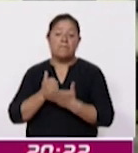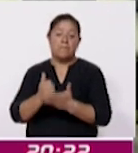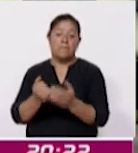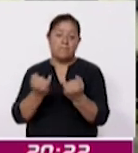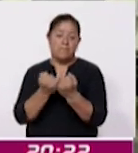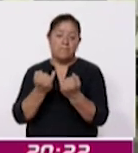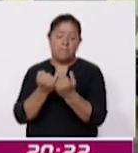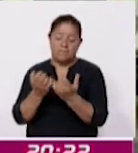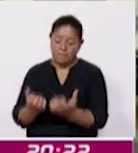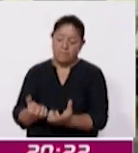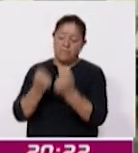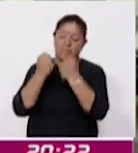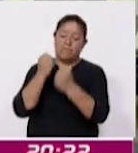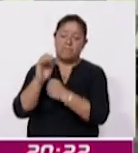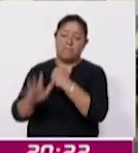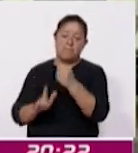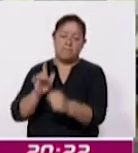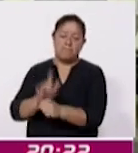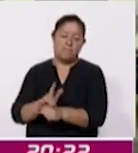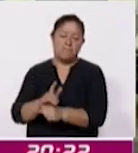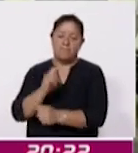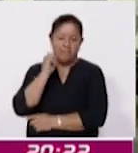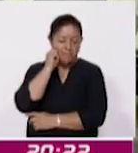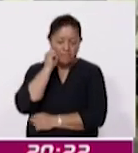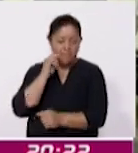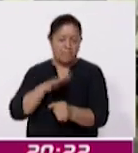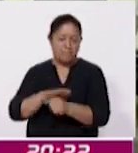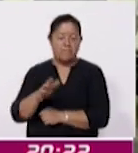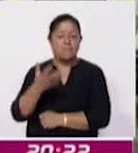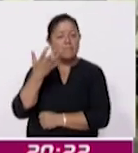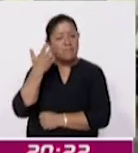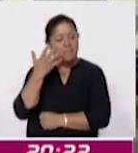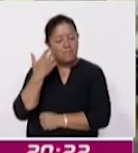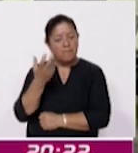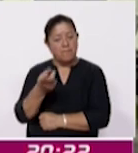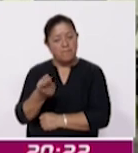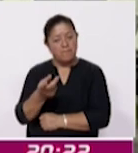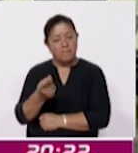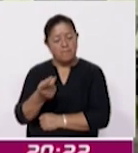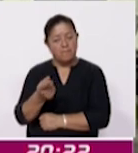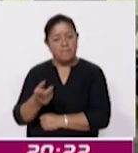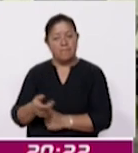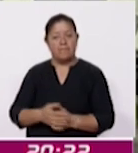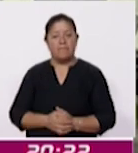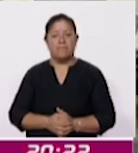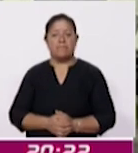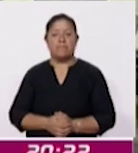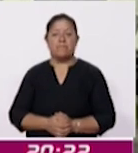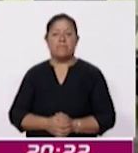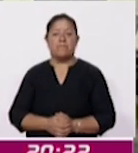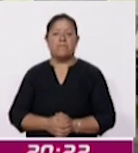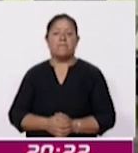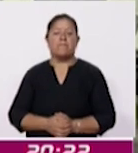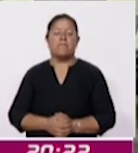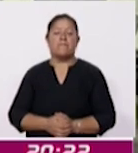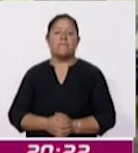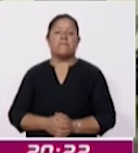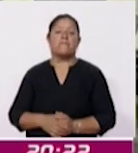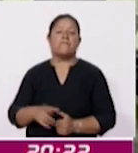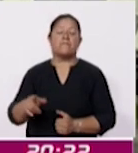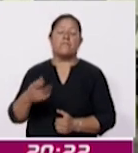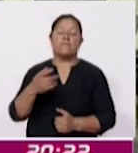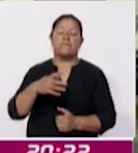animales, ya sean de todo tipo, gatos, perros, marsupiales, cacumichles